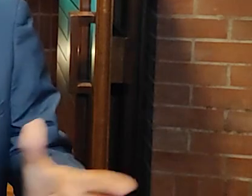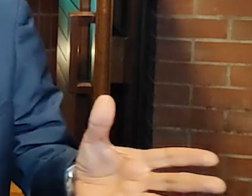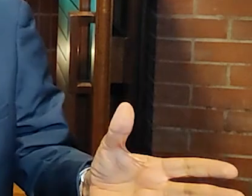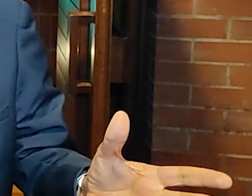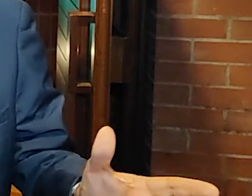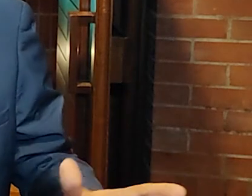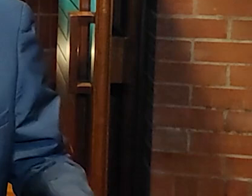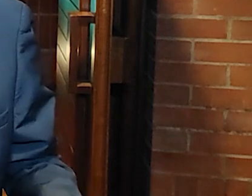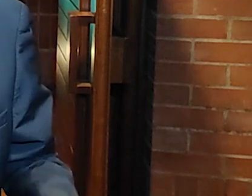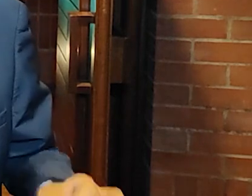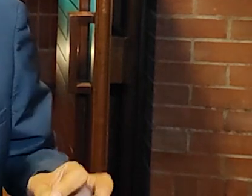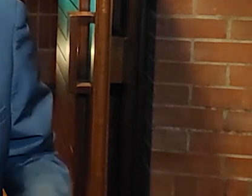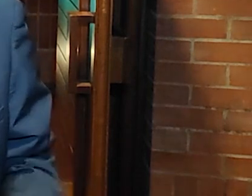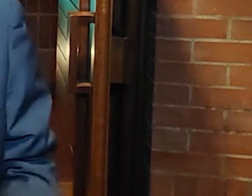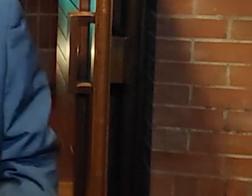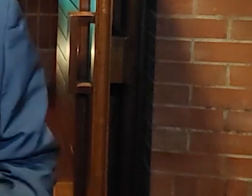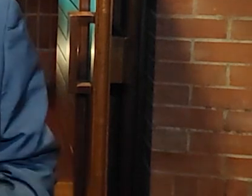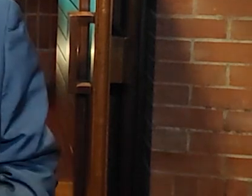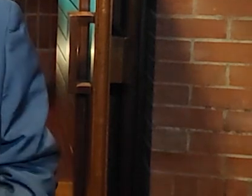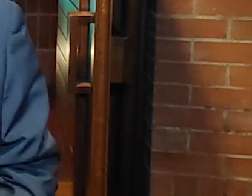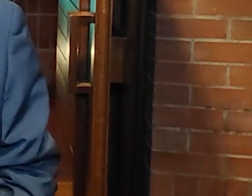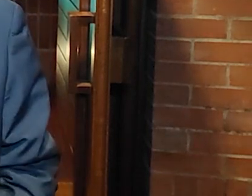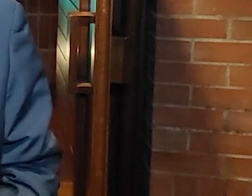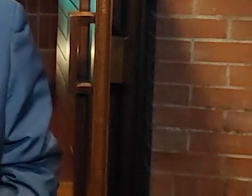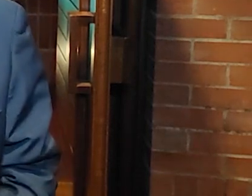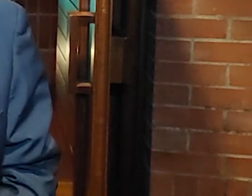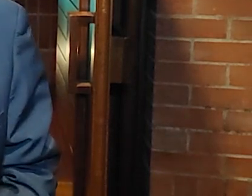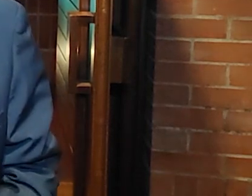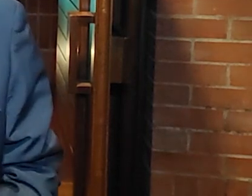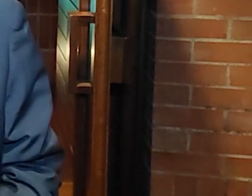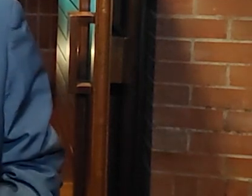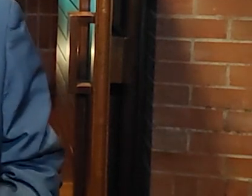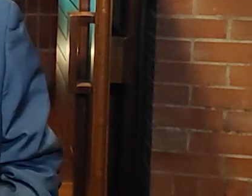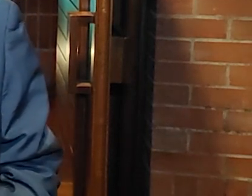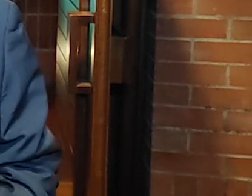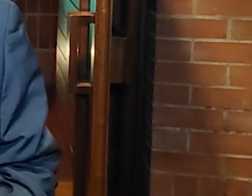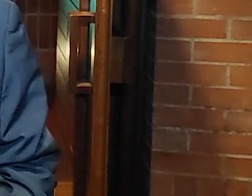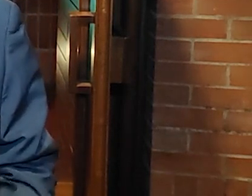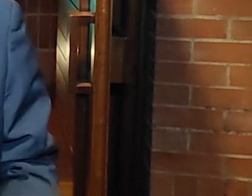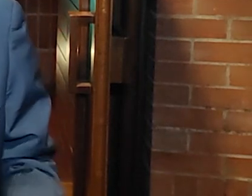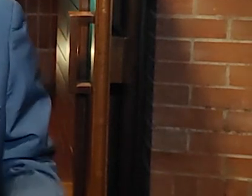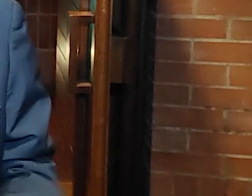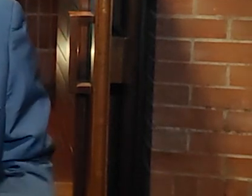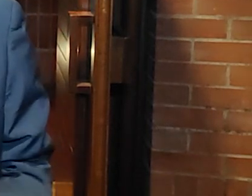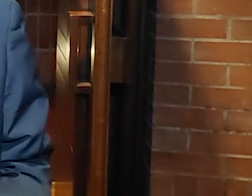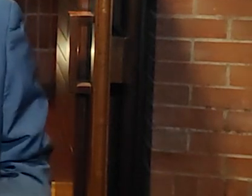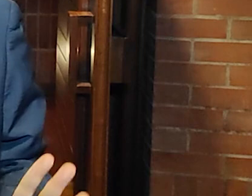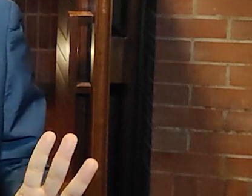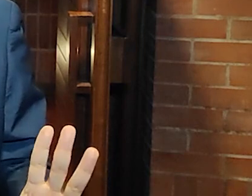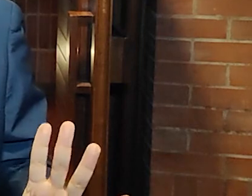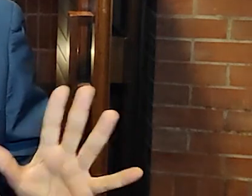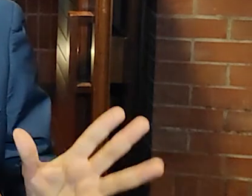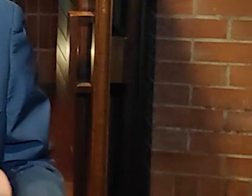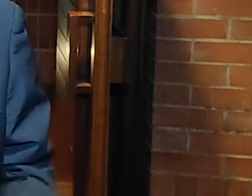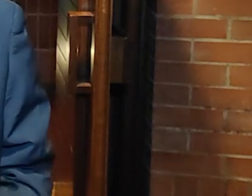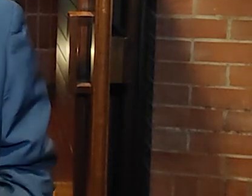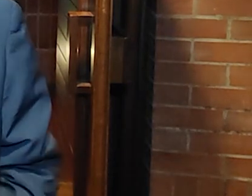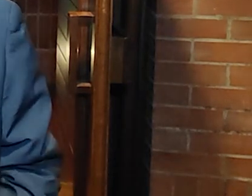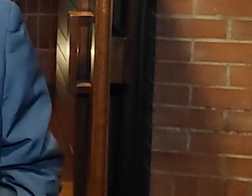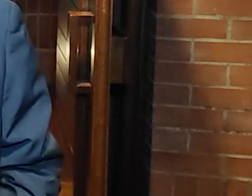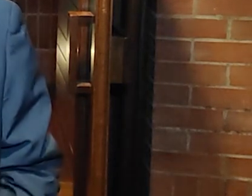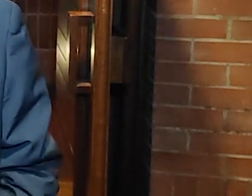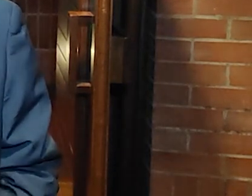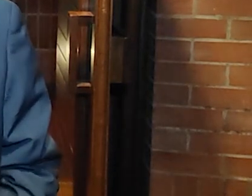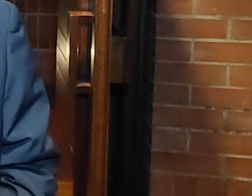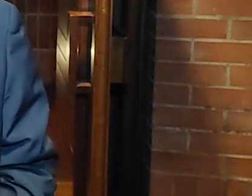El primer premio de la noche se entregó en la categoría inclusión con discapacidad Y el ganador fue Andes BPO, una empresa que